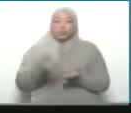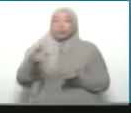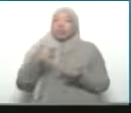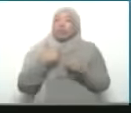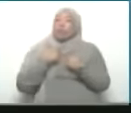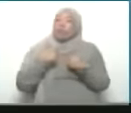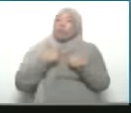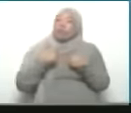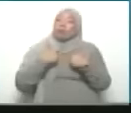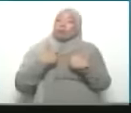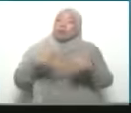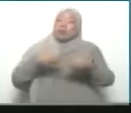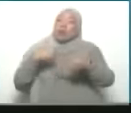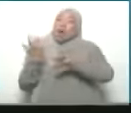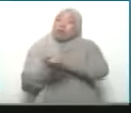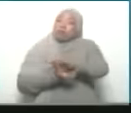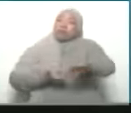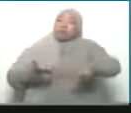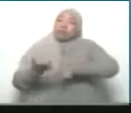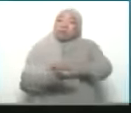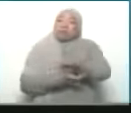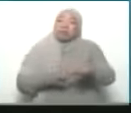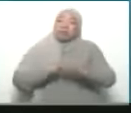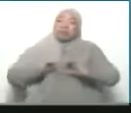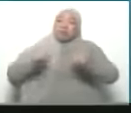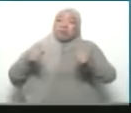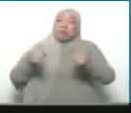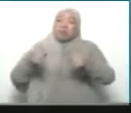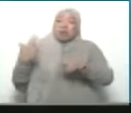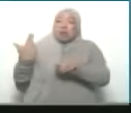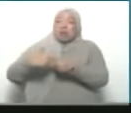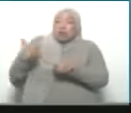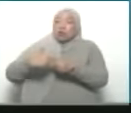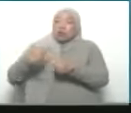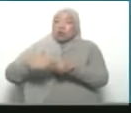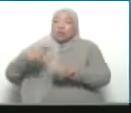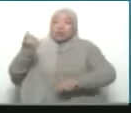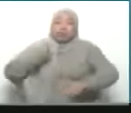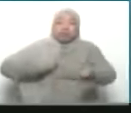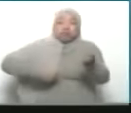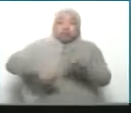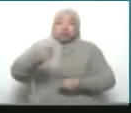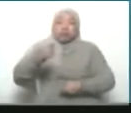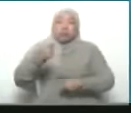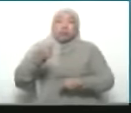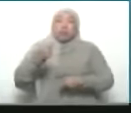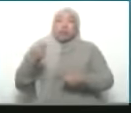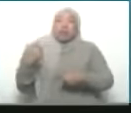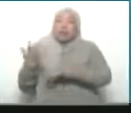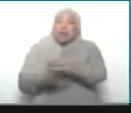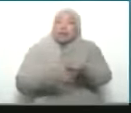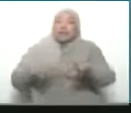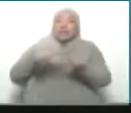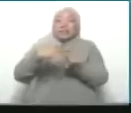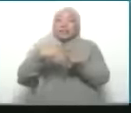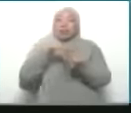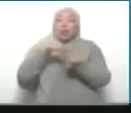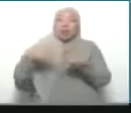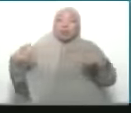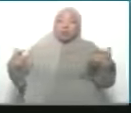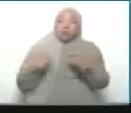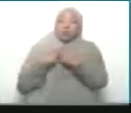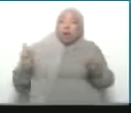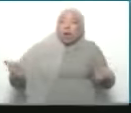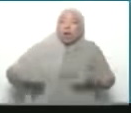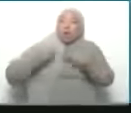ellos los que están asusando lanzando gasolina al fuego y creando condiciones en las